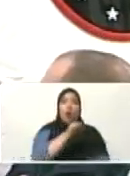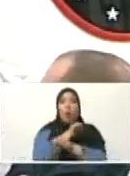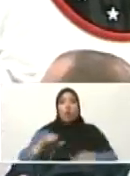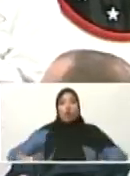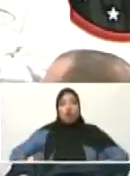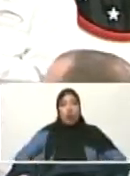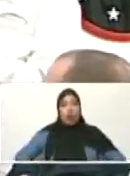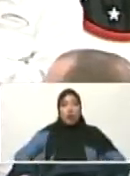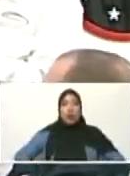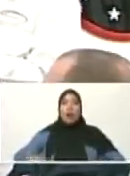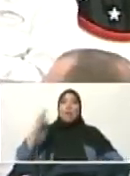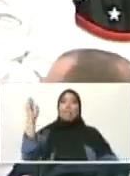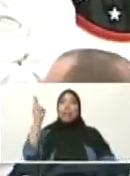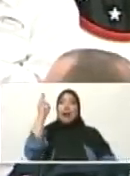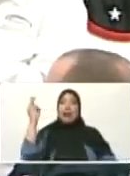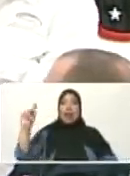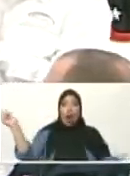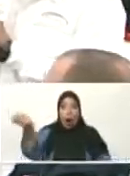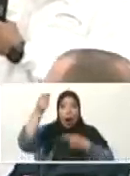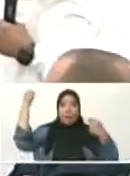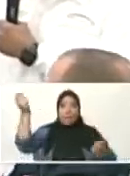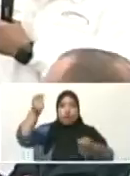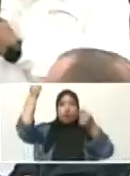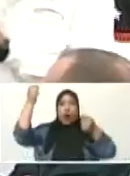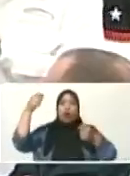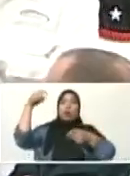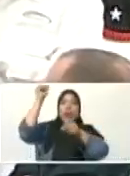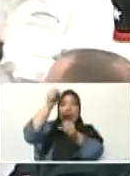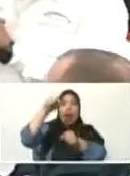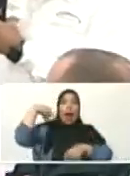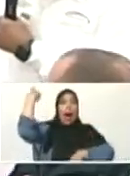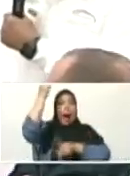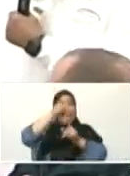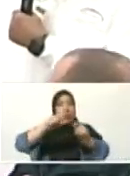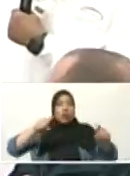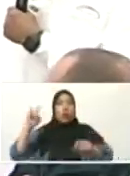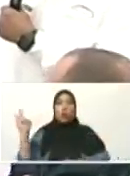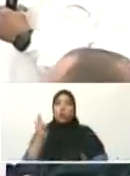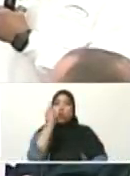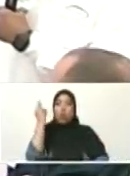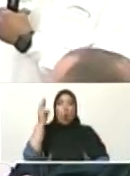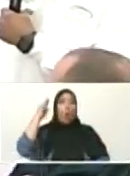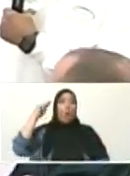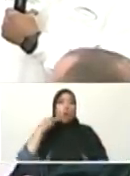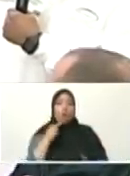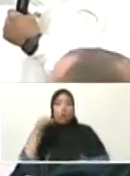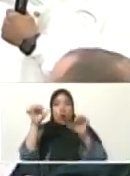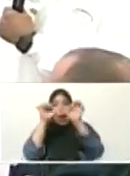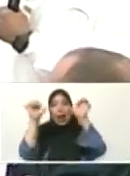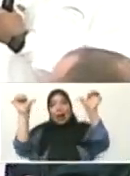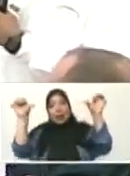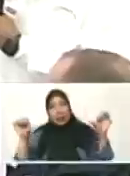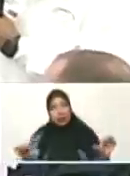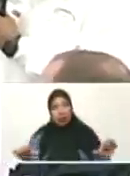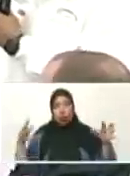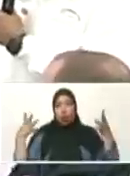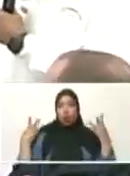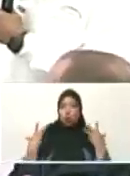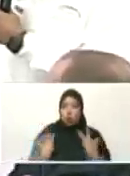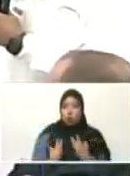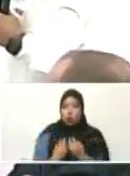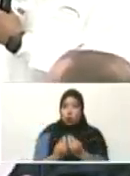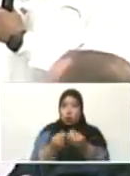también, Varinas, Apure, desde el Amazonas, Bolívar. Todos son unos sistemas que vienen acompañando o vienen